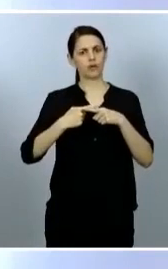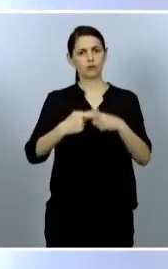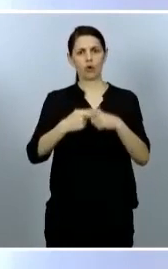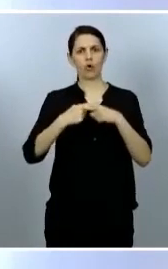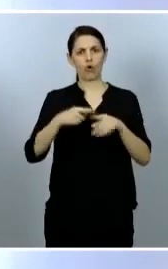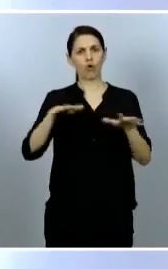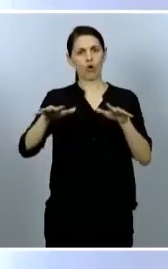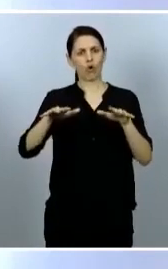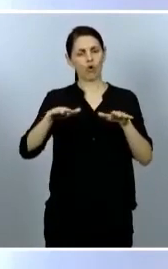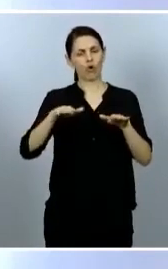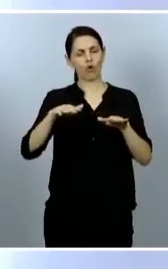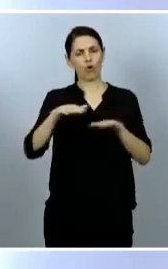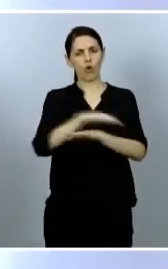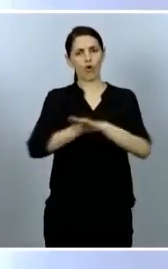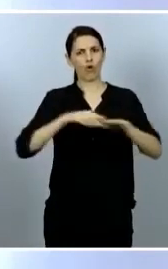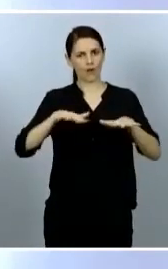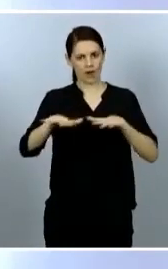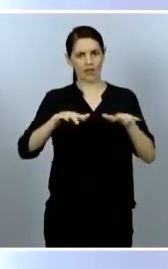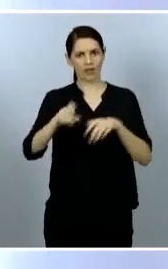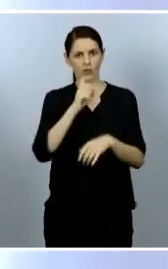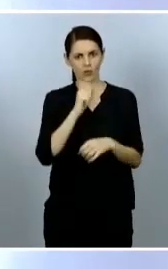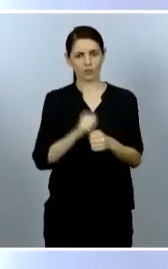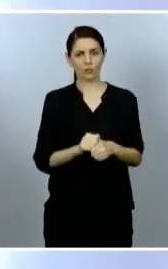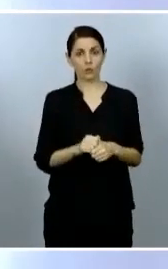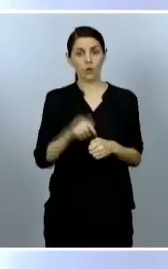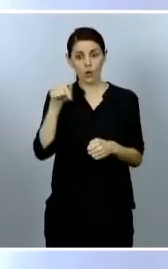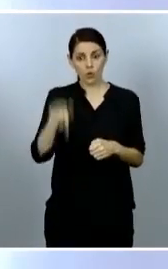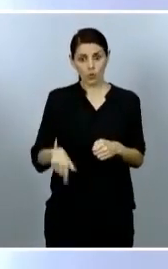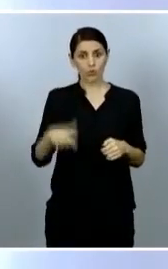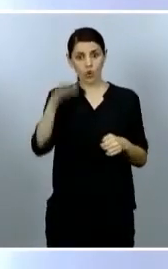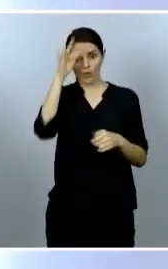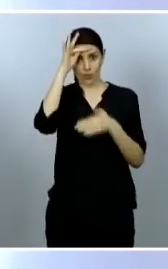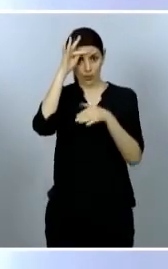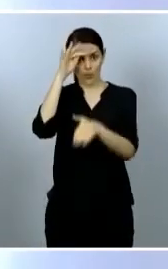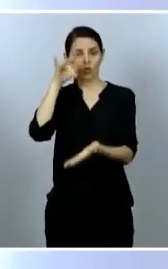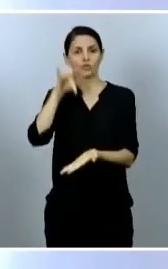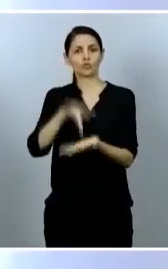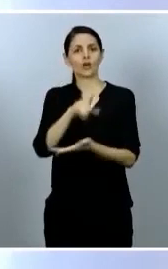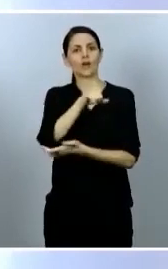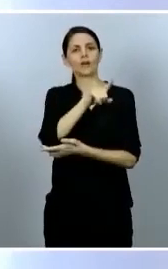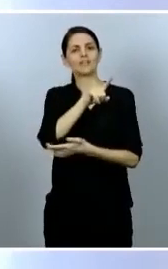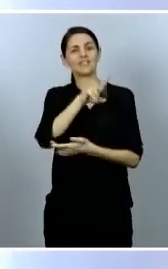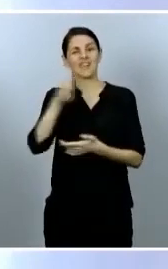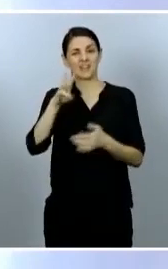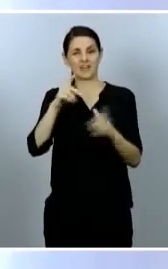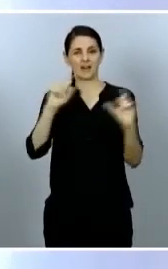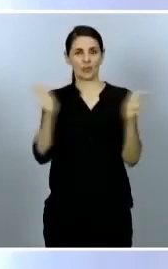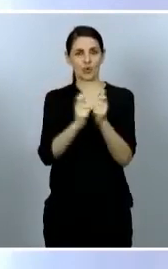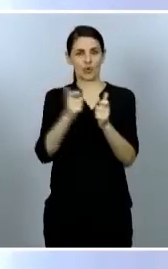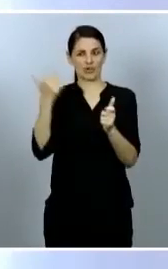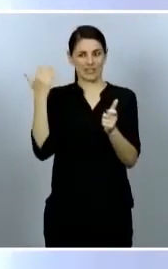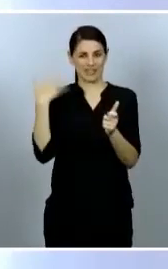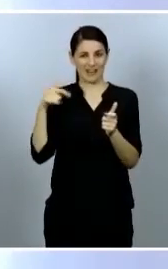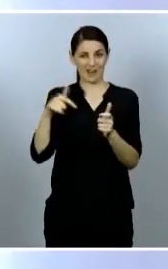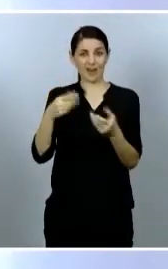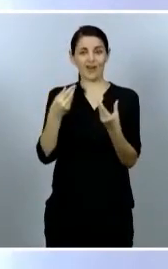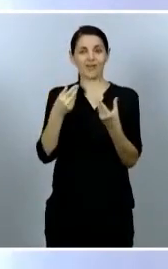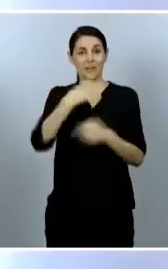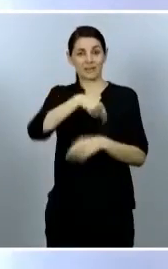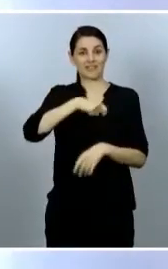decimotercera conferencia del presidente del Gobierno con los presidentes de las comunidades autónomas. Hemos celebrado más de 30 o casi 30